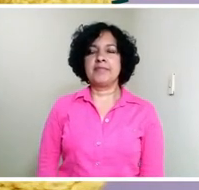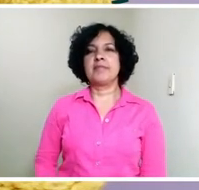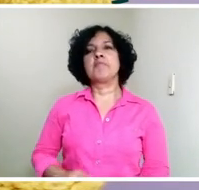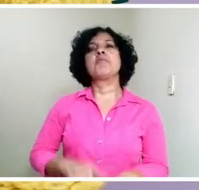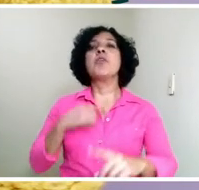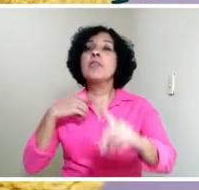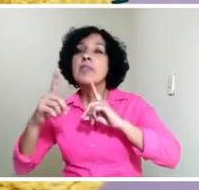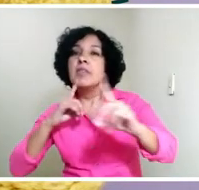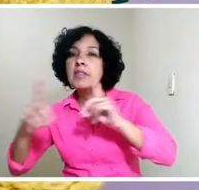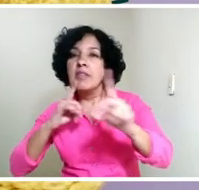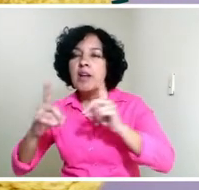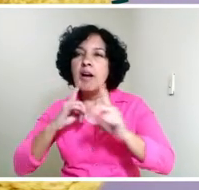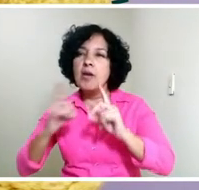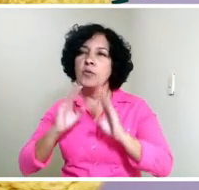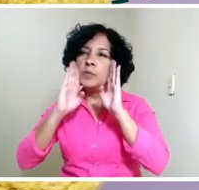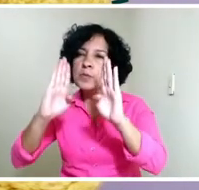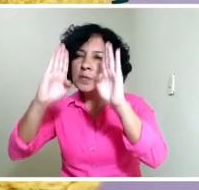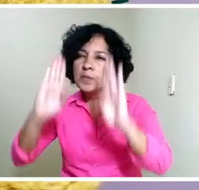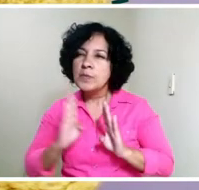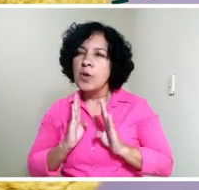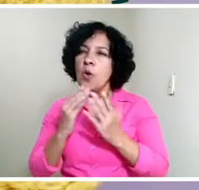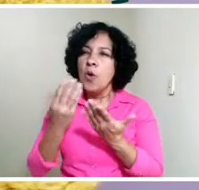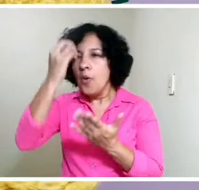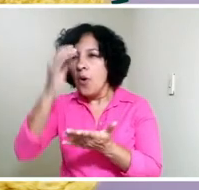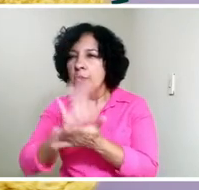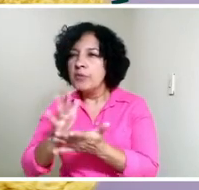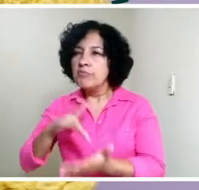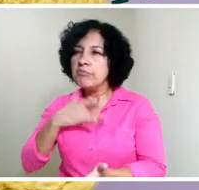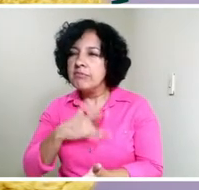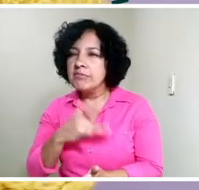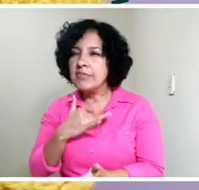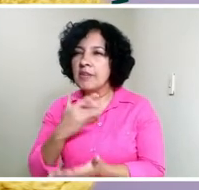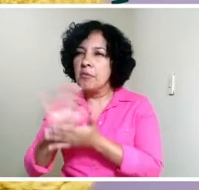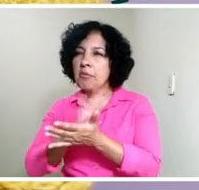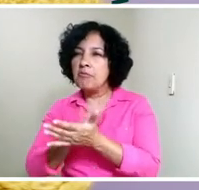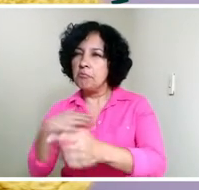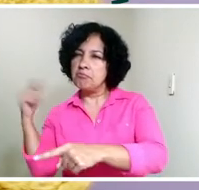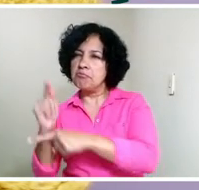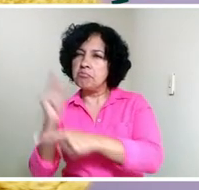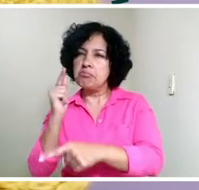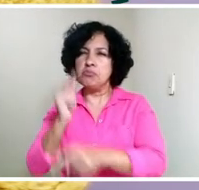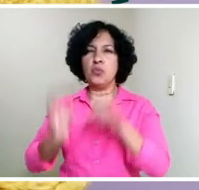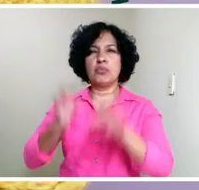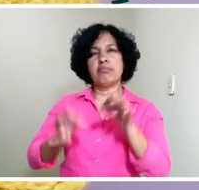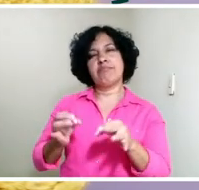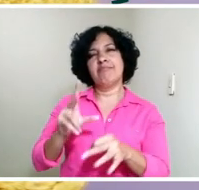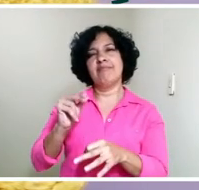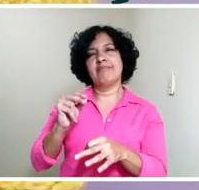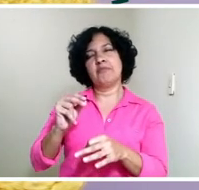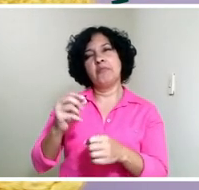Permite espacios de diálogo y de escucha mutua donde los otros expresen sus opiniones y emociones sin prohibiciones o juicios.